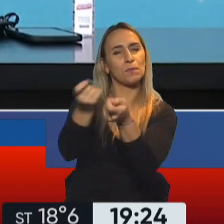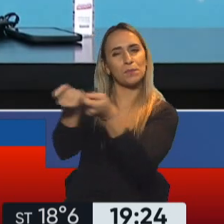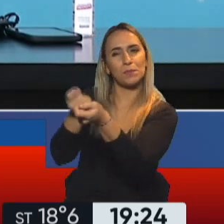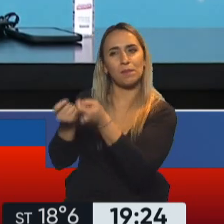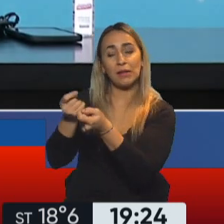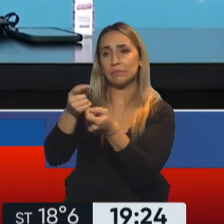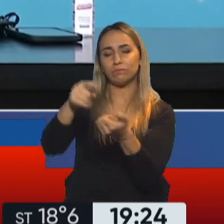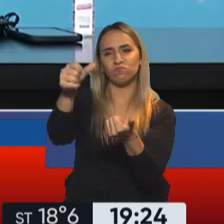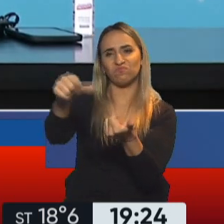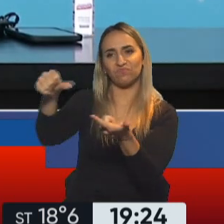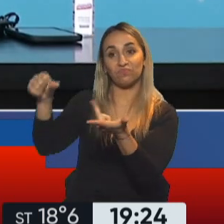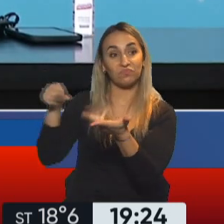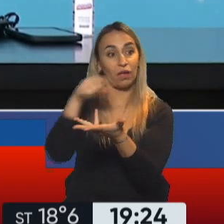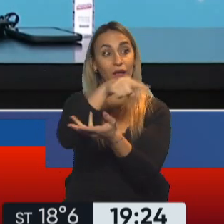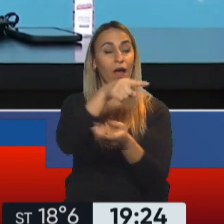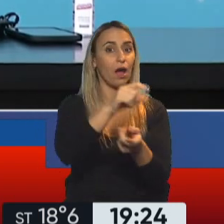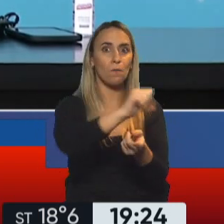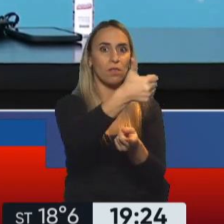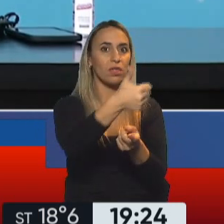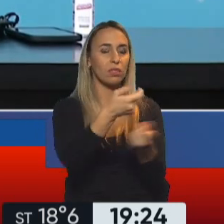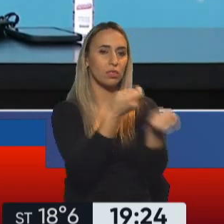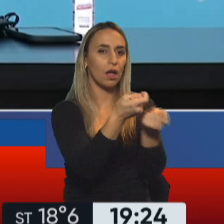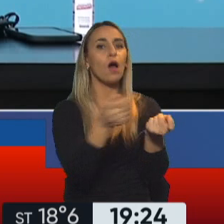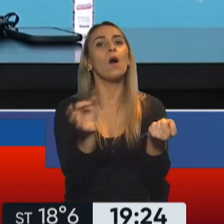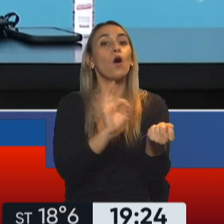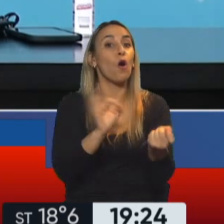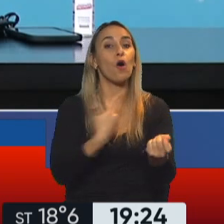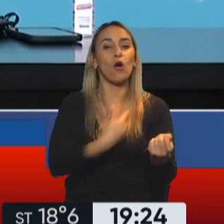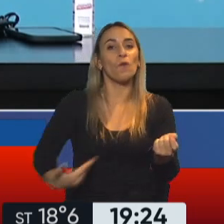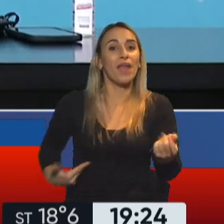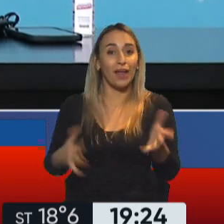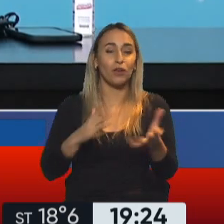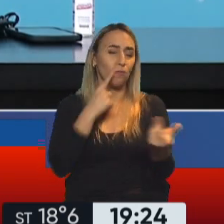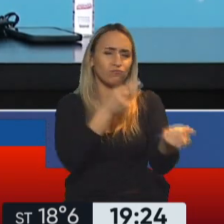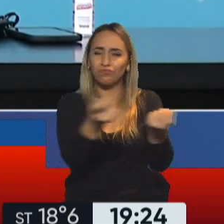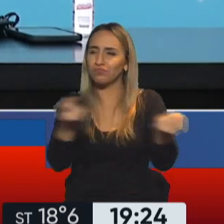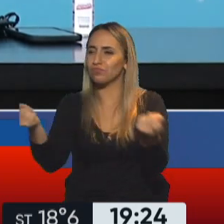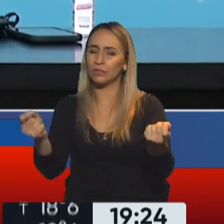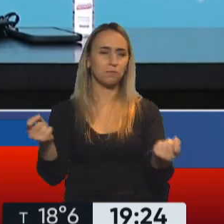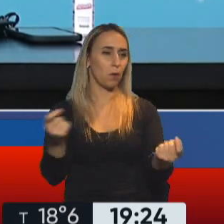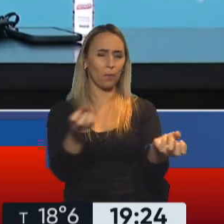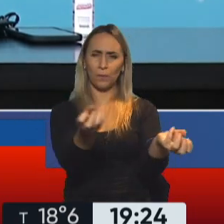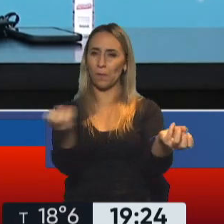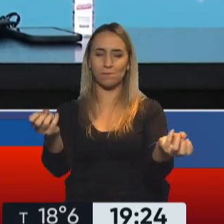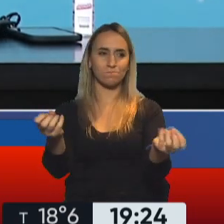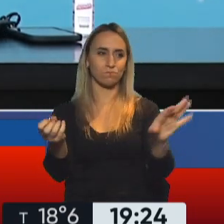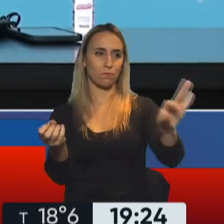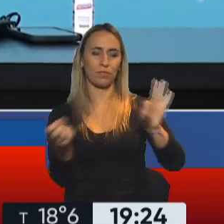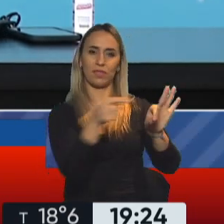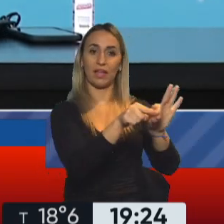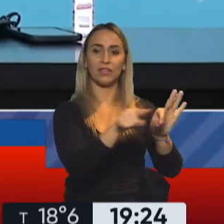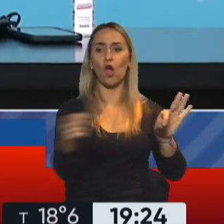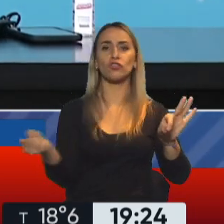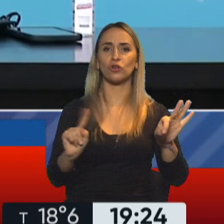la Covaxin y si la pregunta es que fue con varias, ¿por qué prosperó este contrato y no otro?